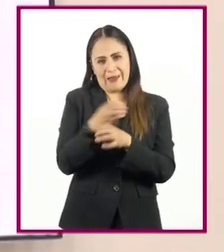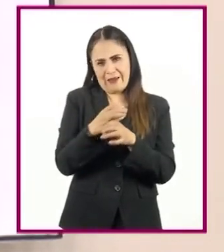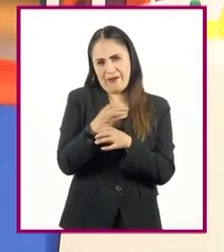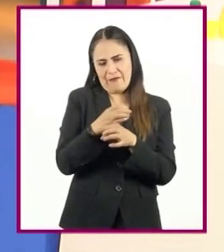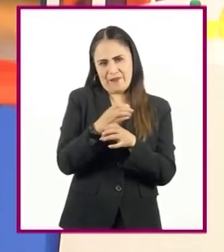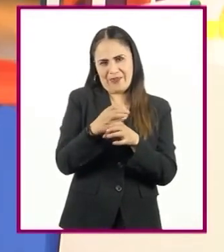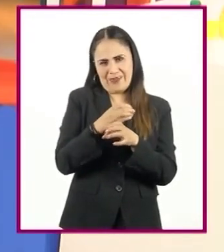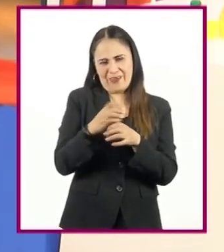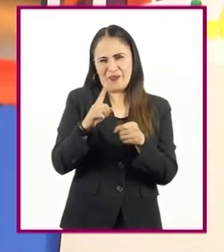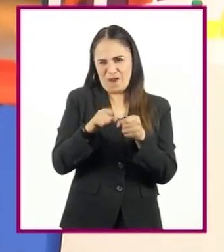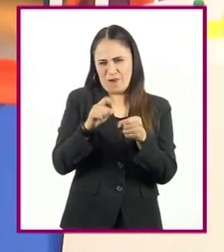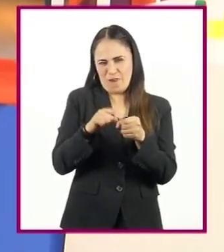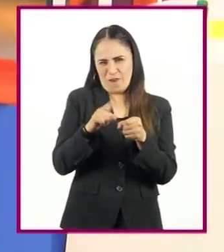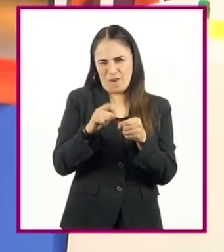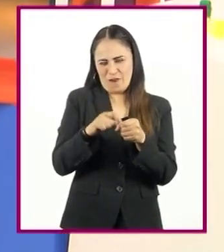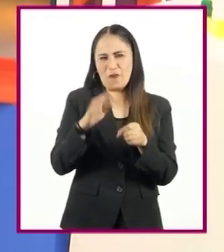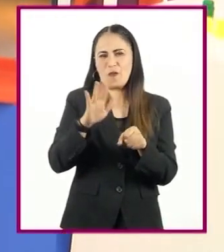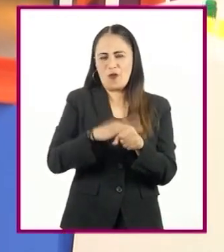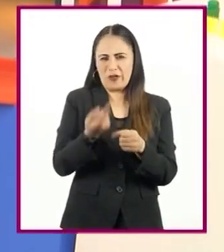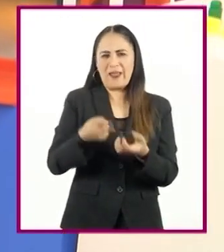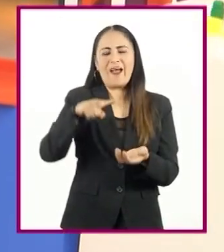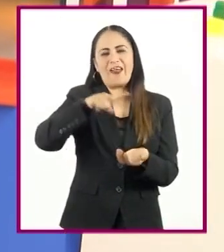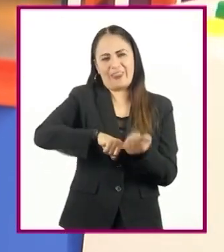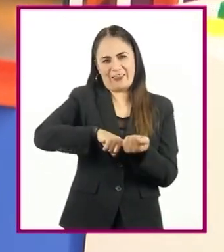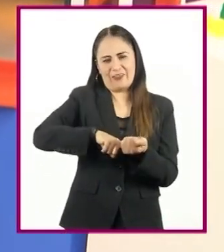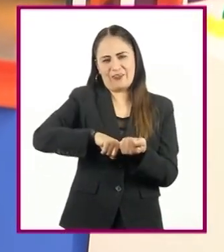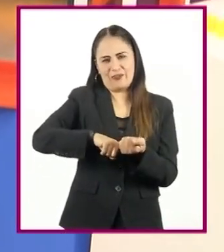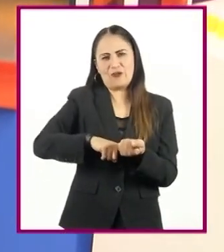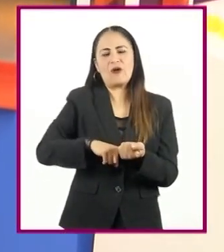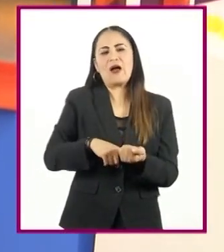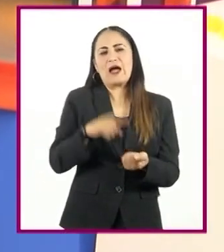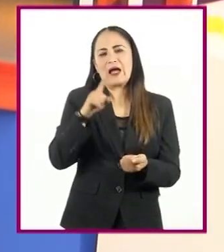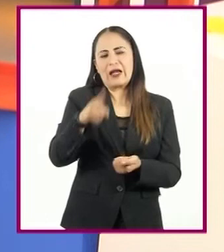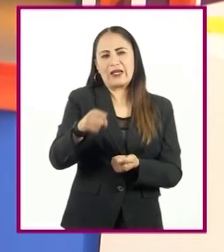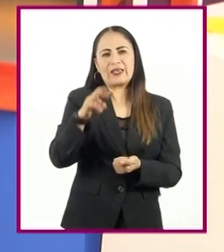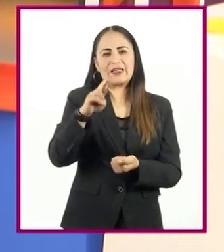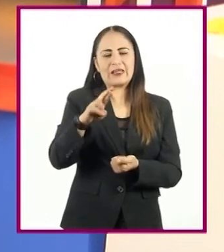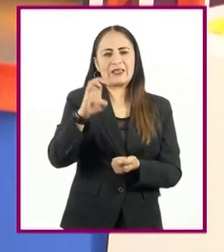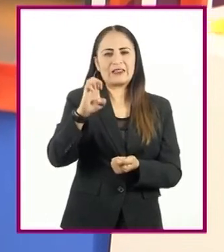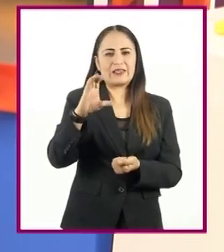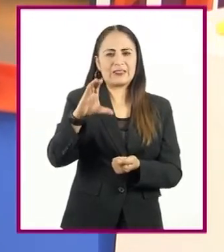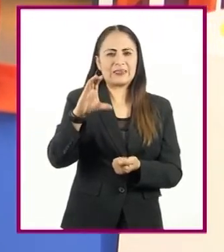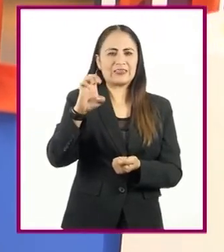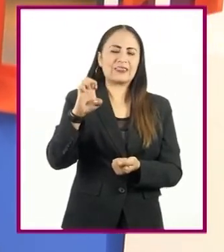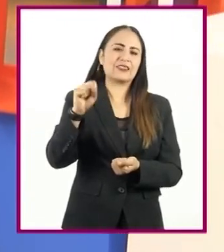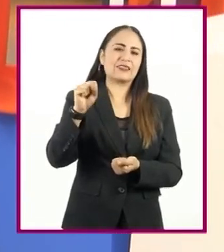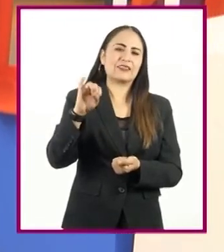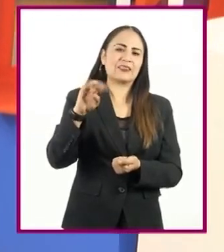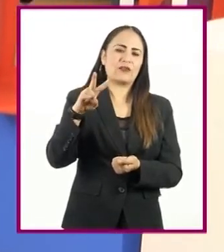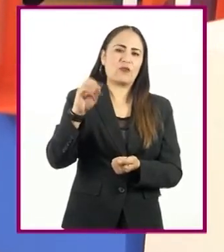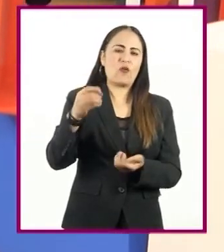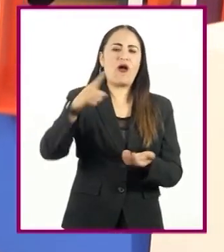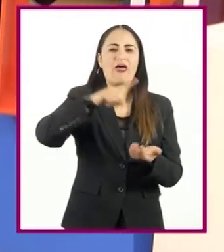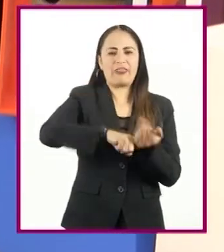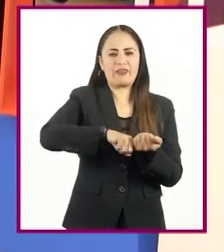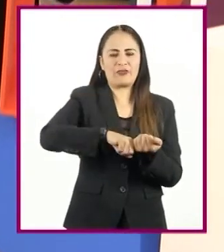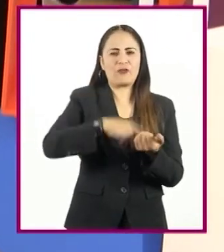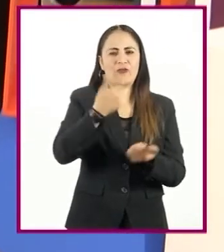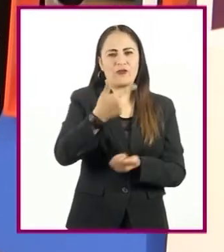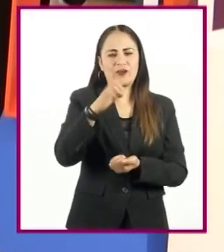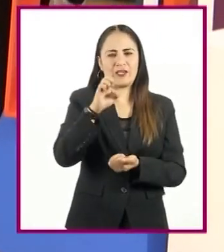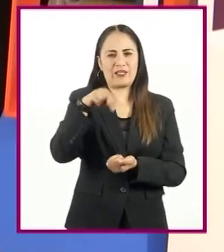café. Y esto es gracias a la característica recesiva que estaba presente en el genotipo de la primera